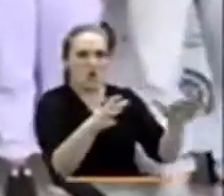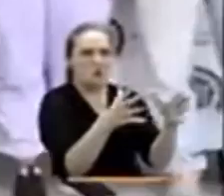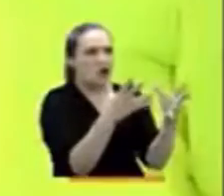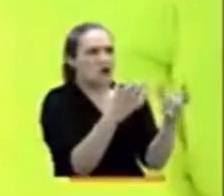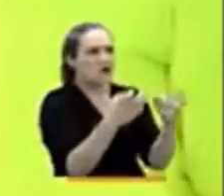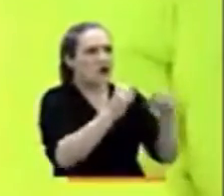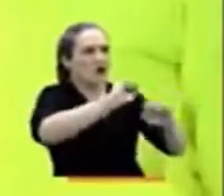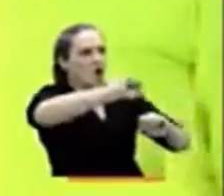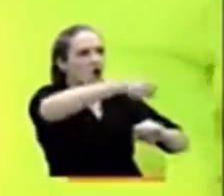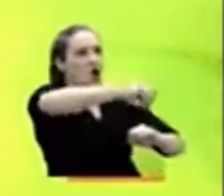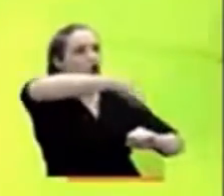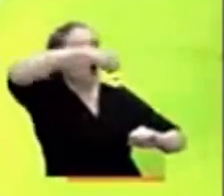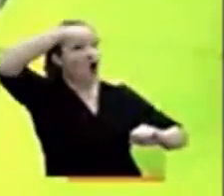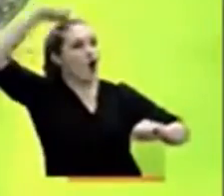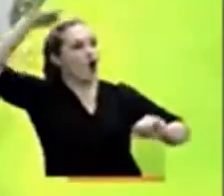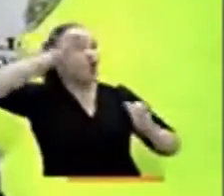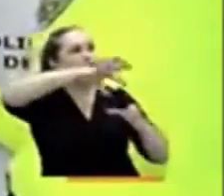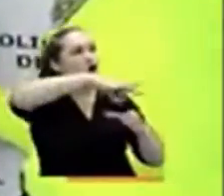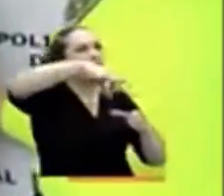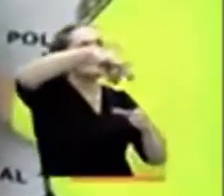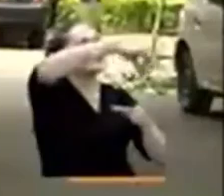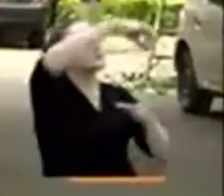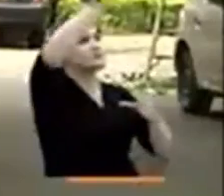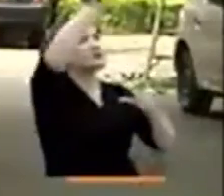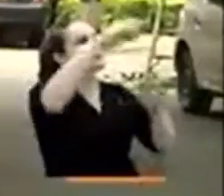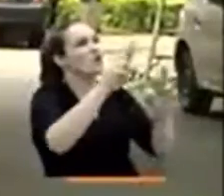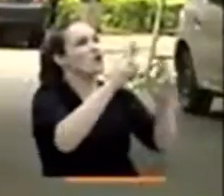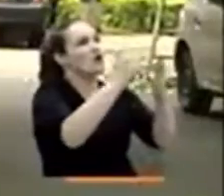oro a través de espíritus con la desaparición del niño.